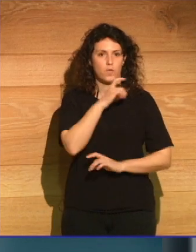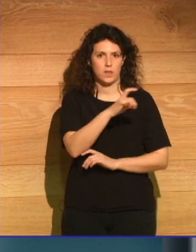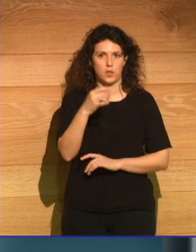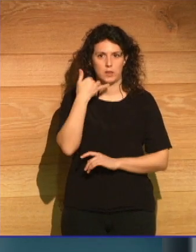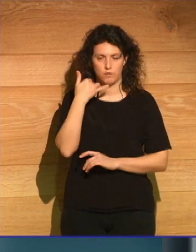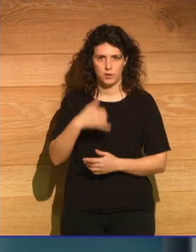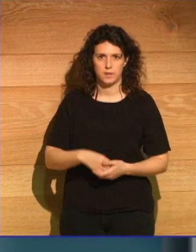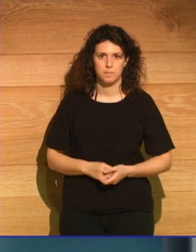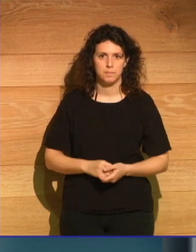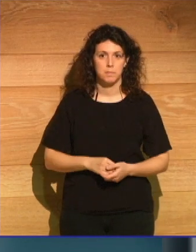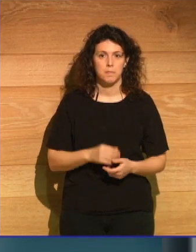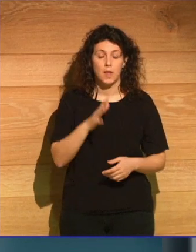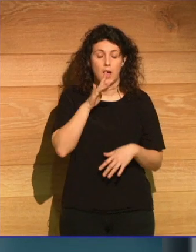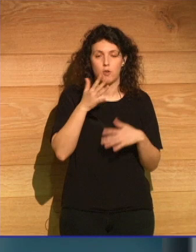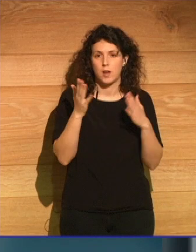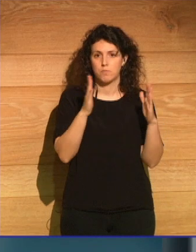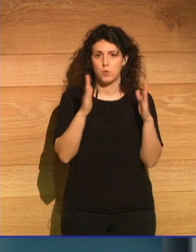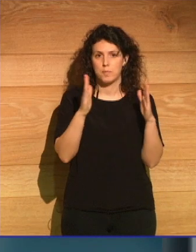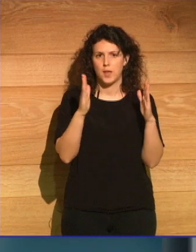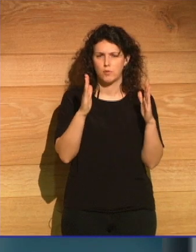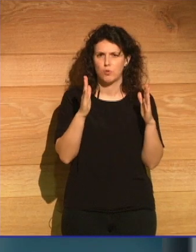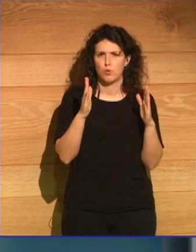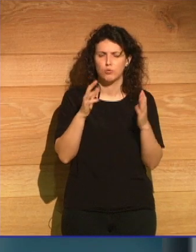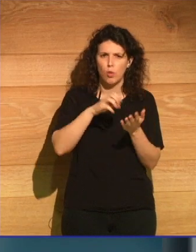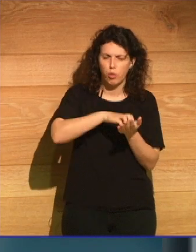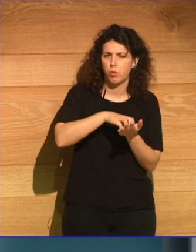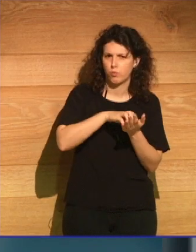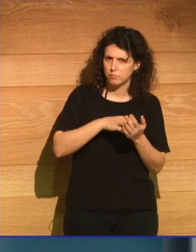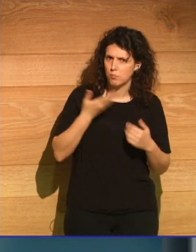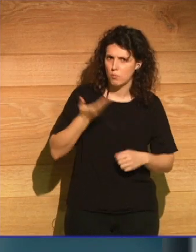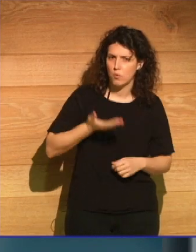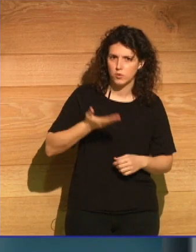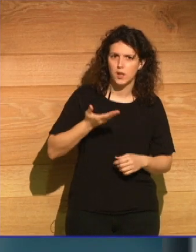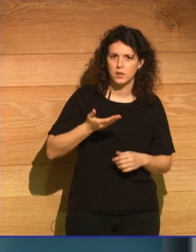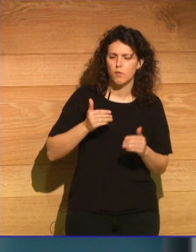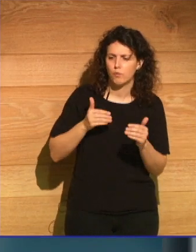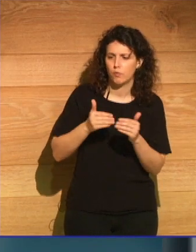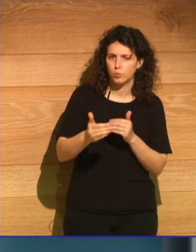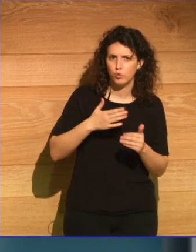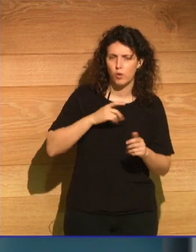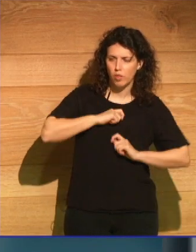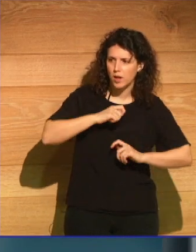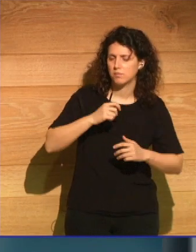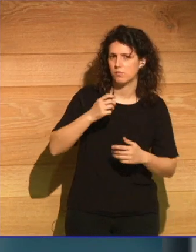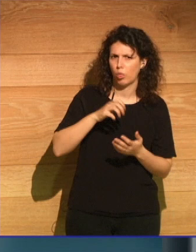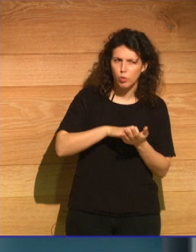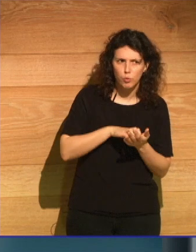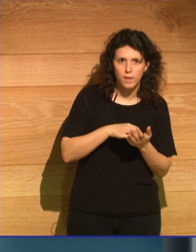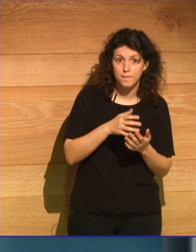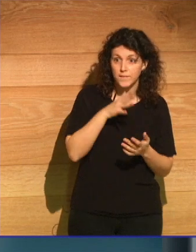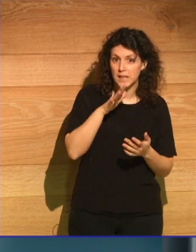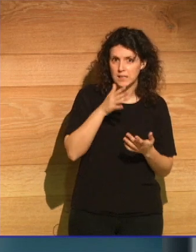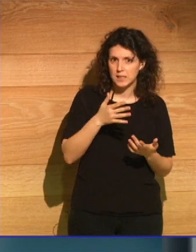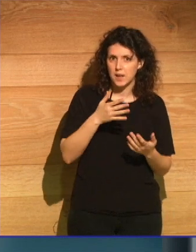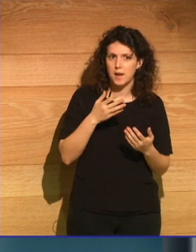En estos tiempos de enormes incertidumbres, el futuro que nos inquieta y nos fascina está tal vez